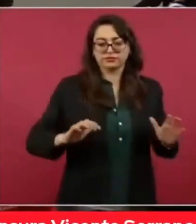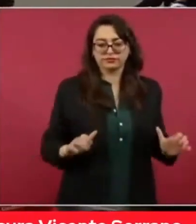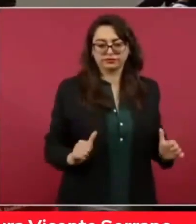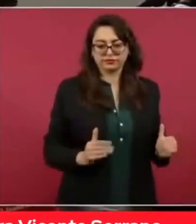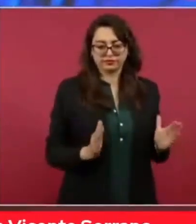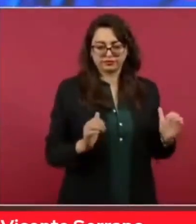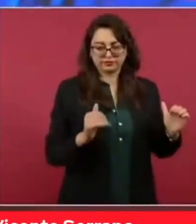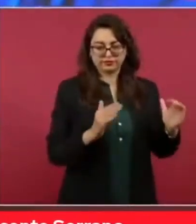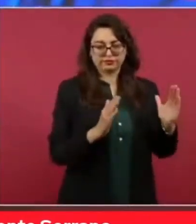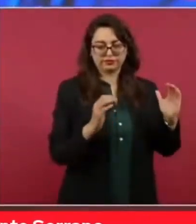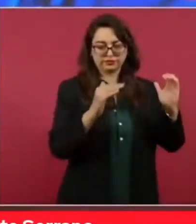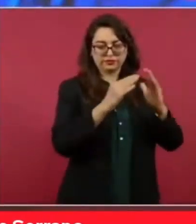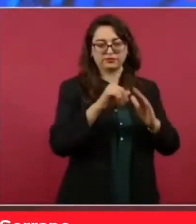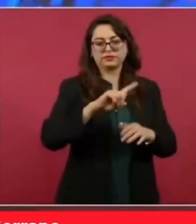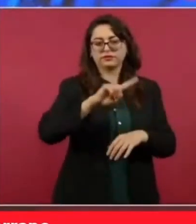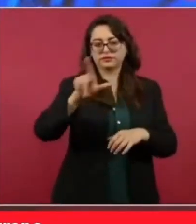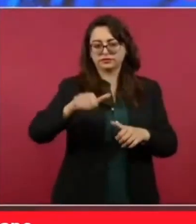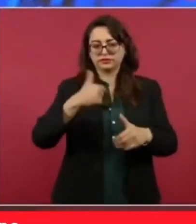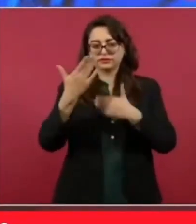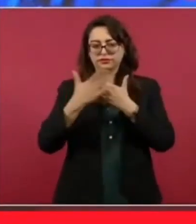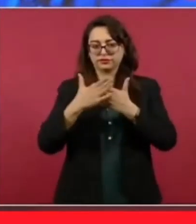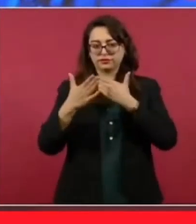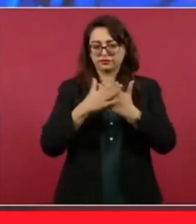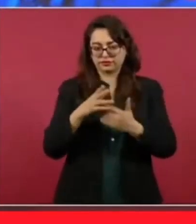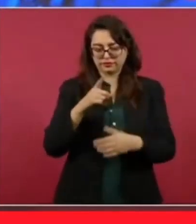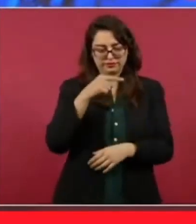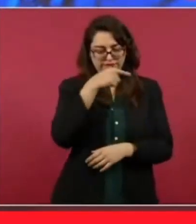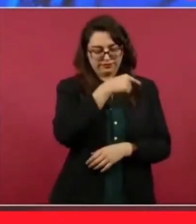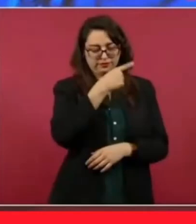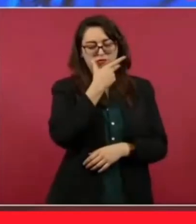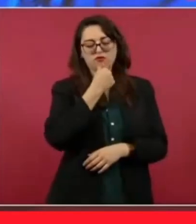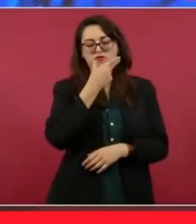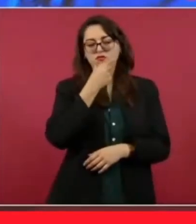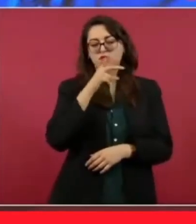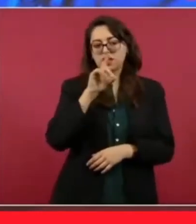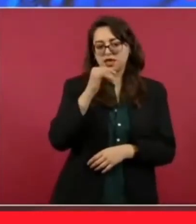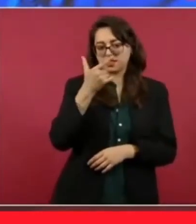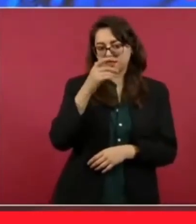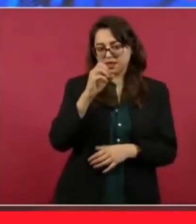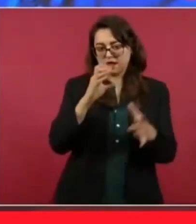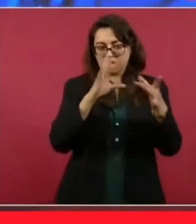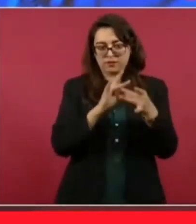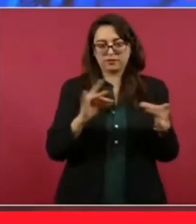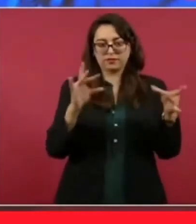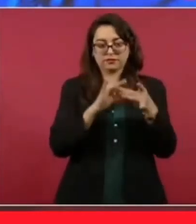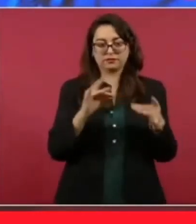Diego va después a explicar, pero es bellísima.